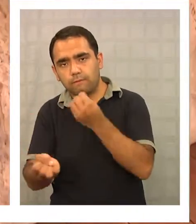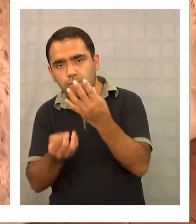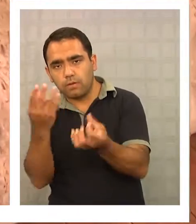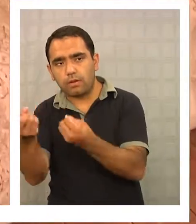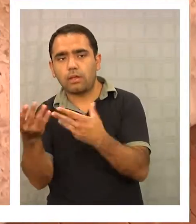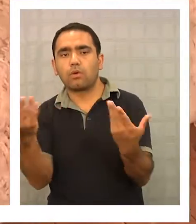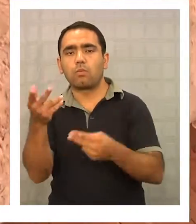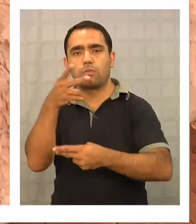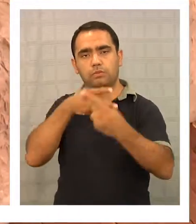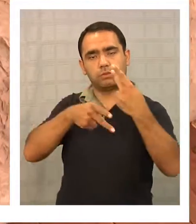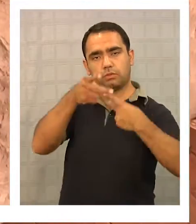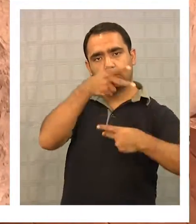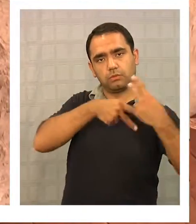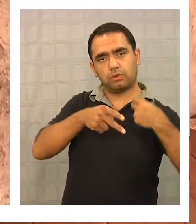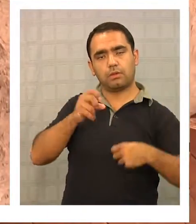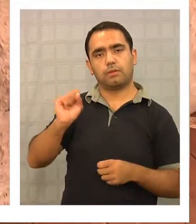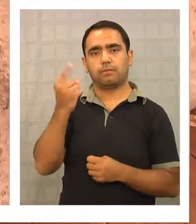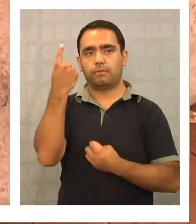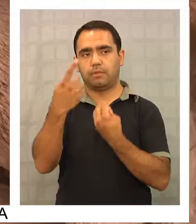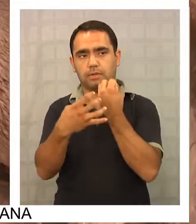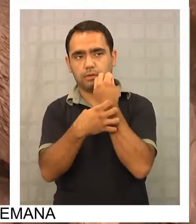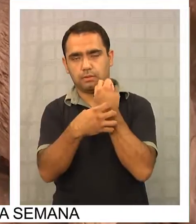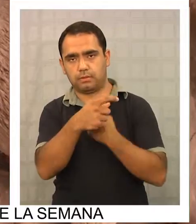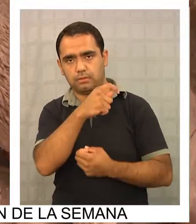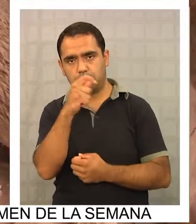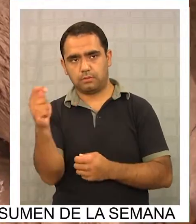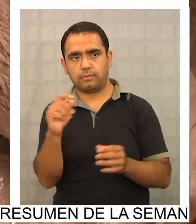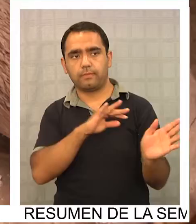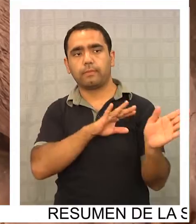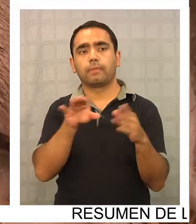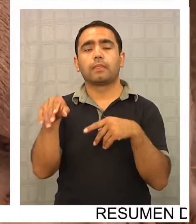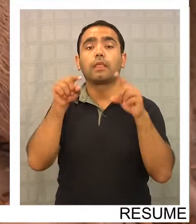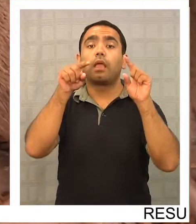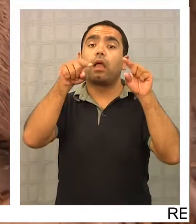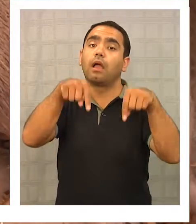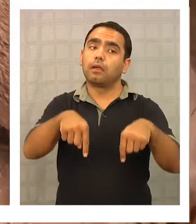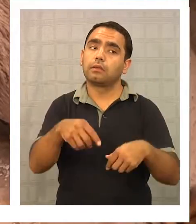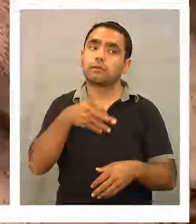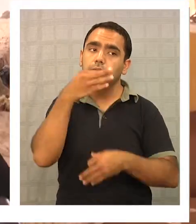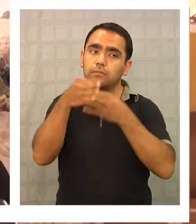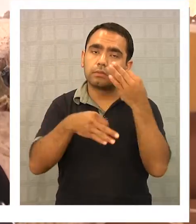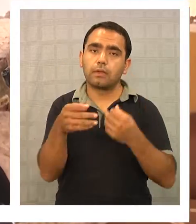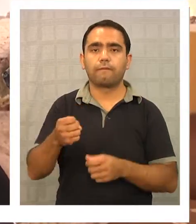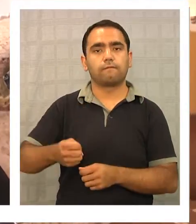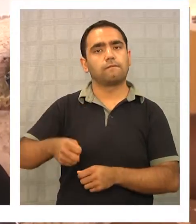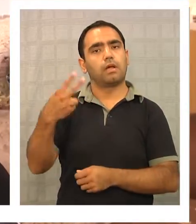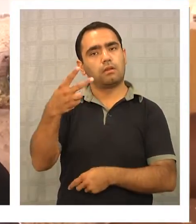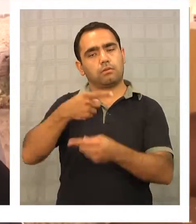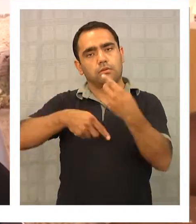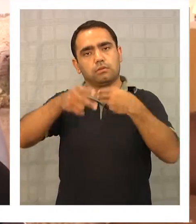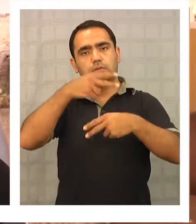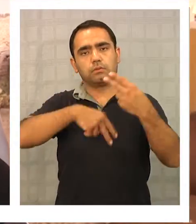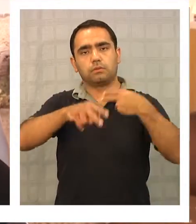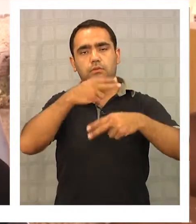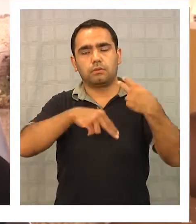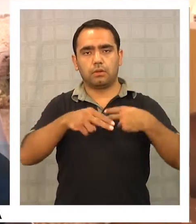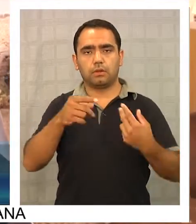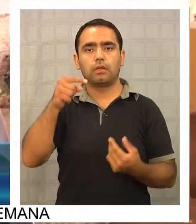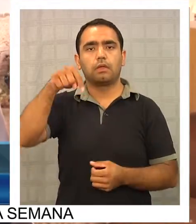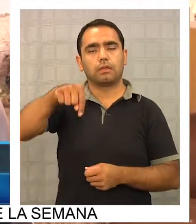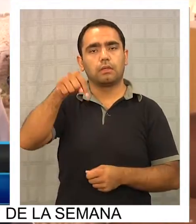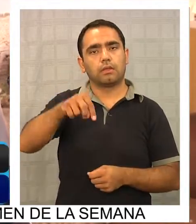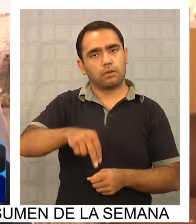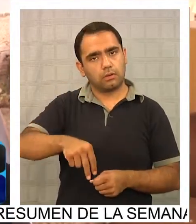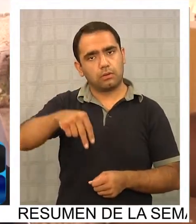y patrimonio de la primera región. Acá les contamos y los invitamos a valorar la historia en general de la Reserva